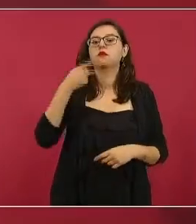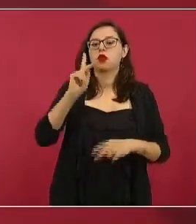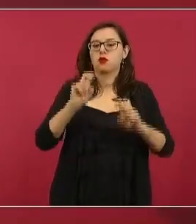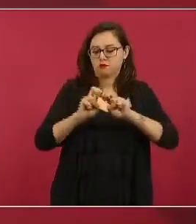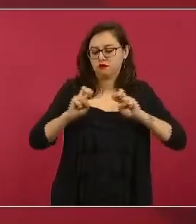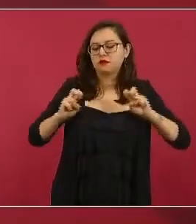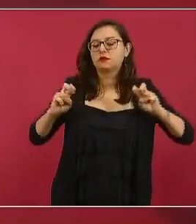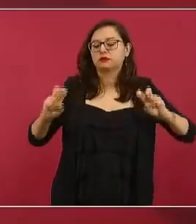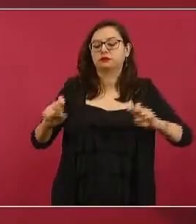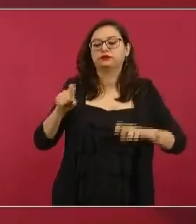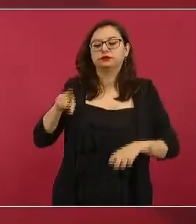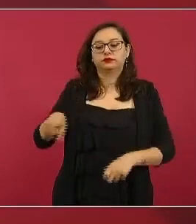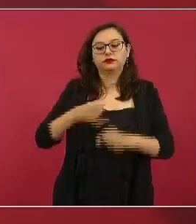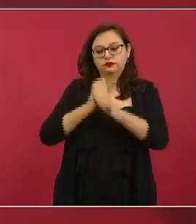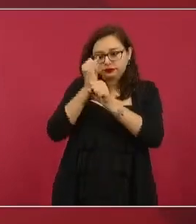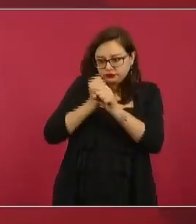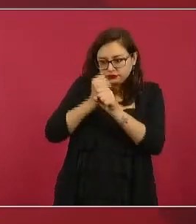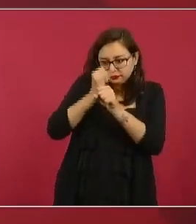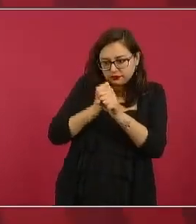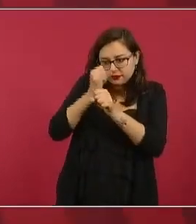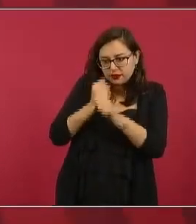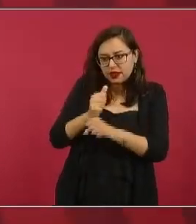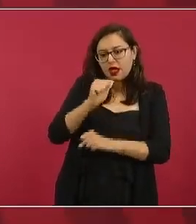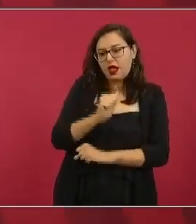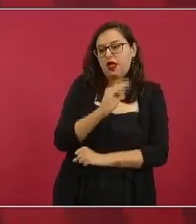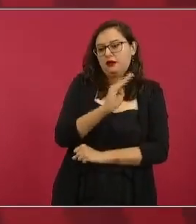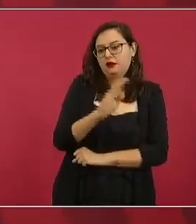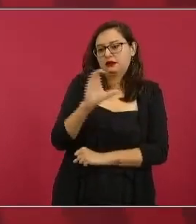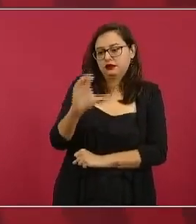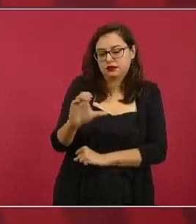y él declara de que fue